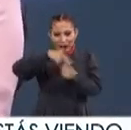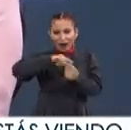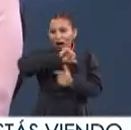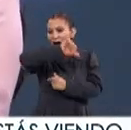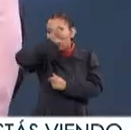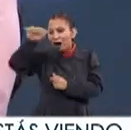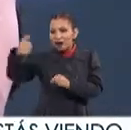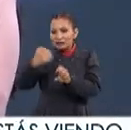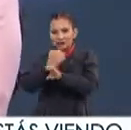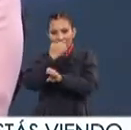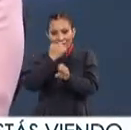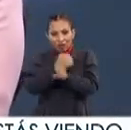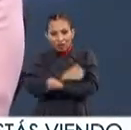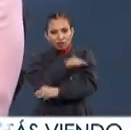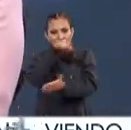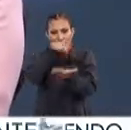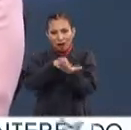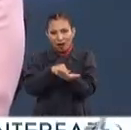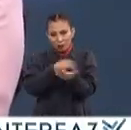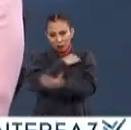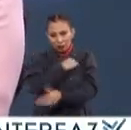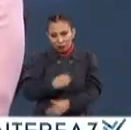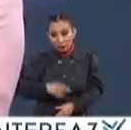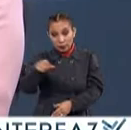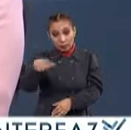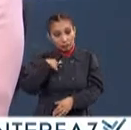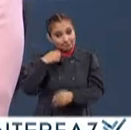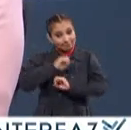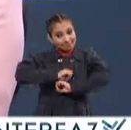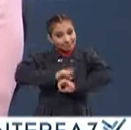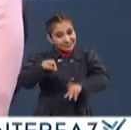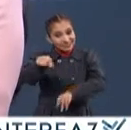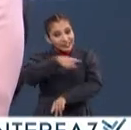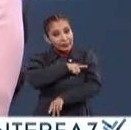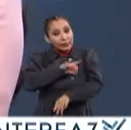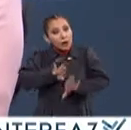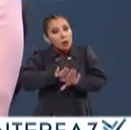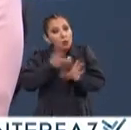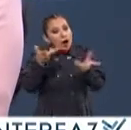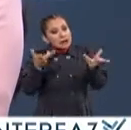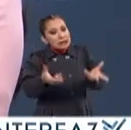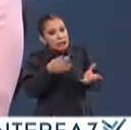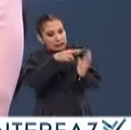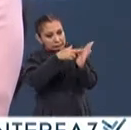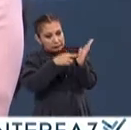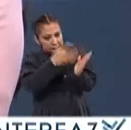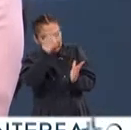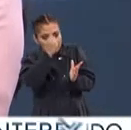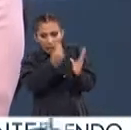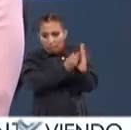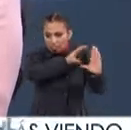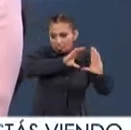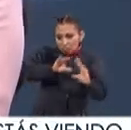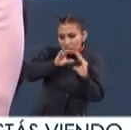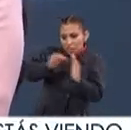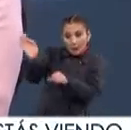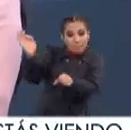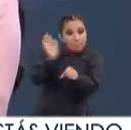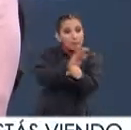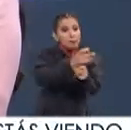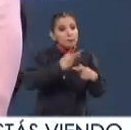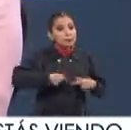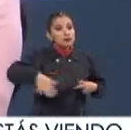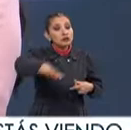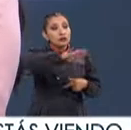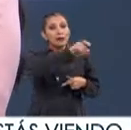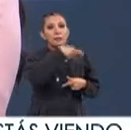hasta los estatales y locales Se maneje con mucha claridad cómo adoptar estos programas de capacitación De protección civil,